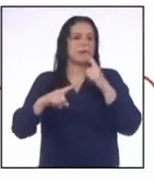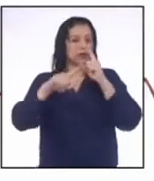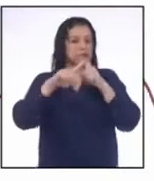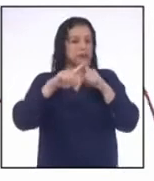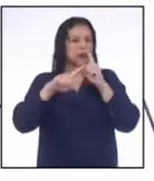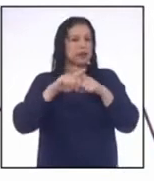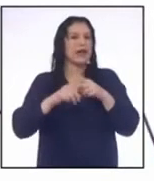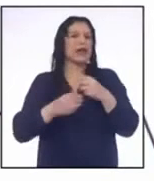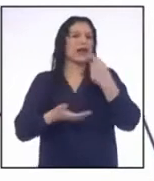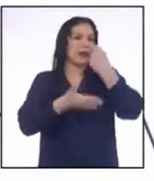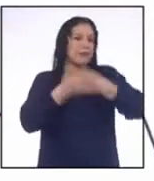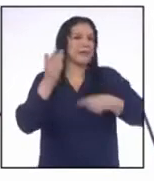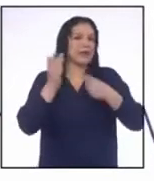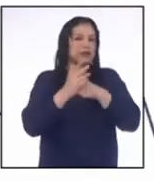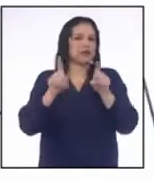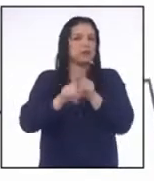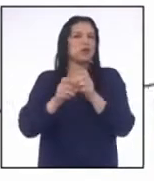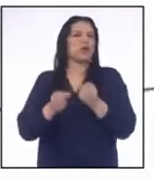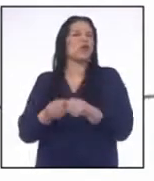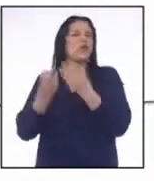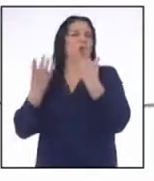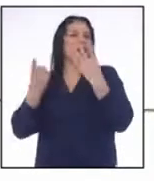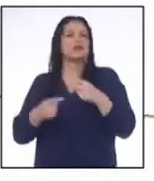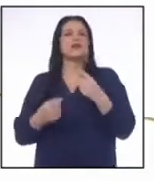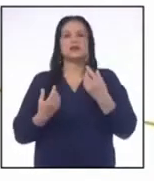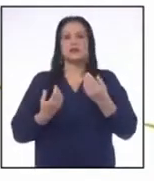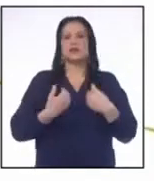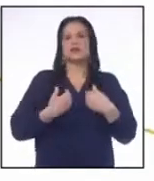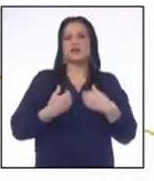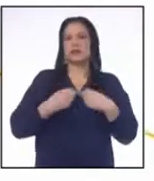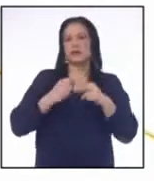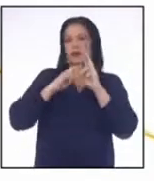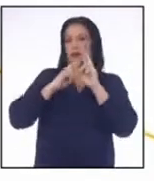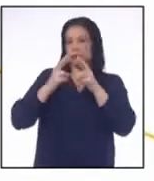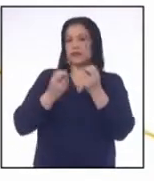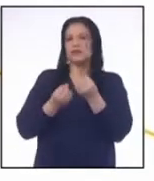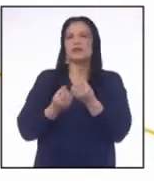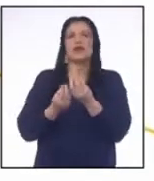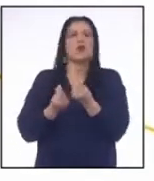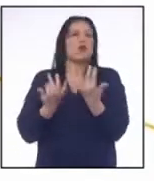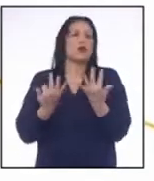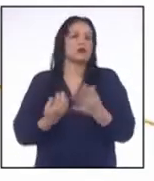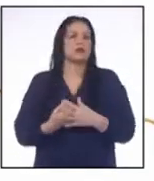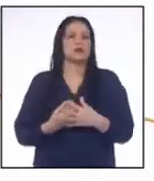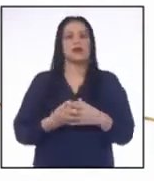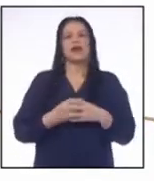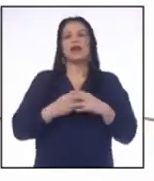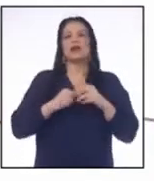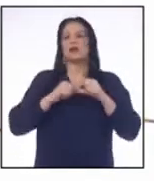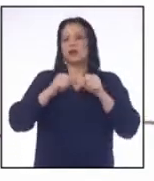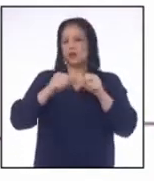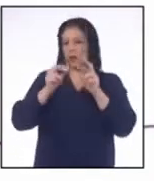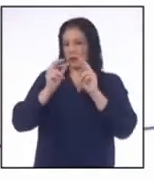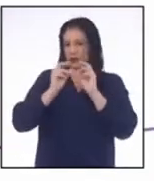por la cantidad obtendremos el monto Sigamos resolviendo, Stephanie